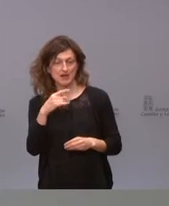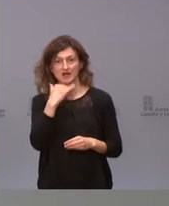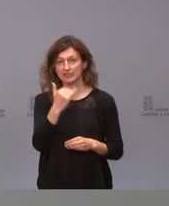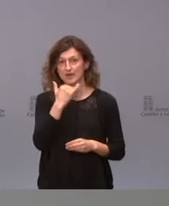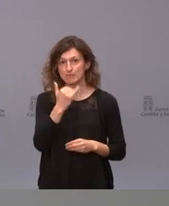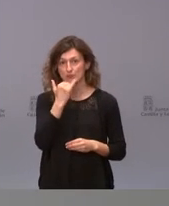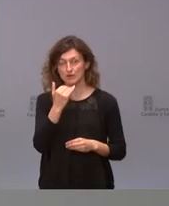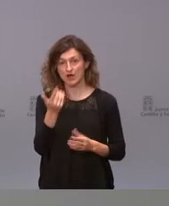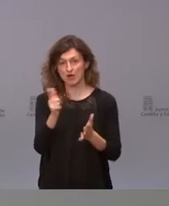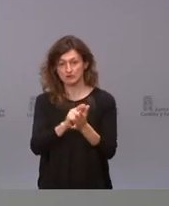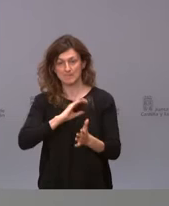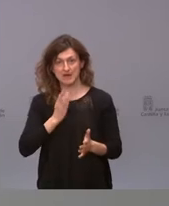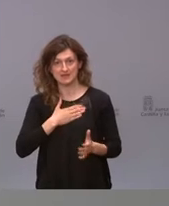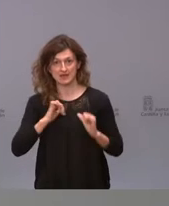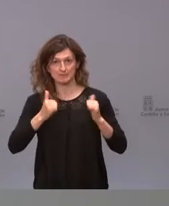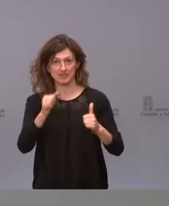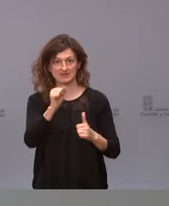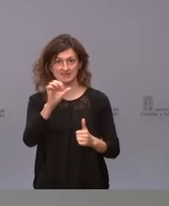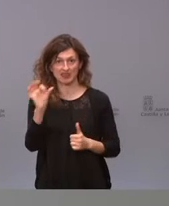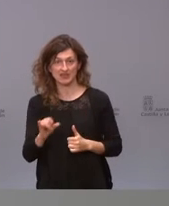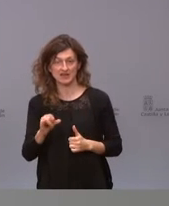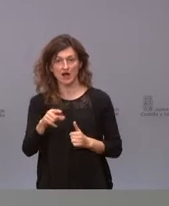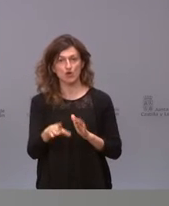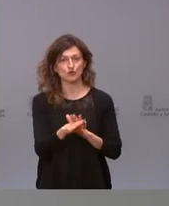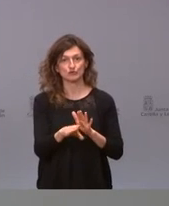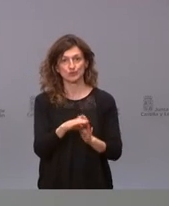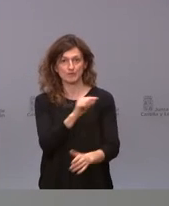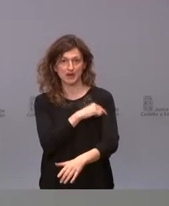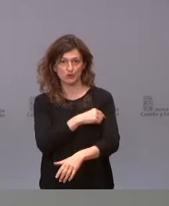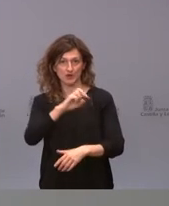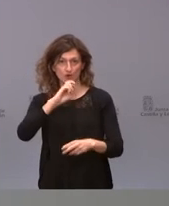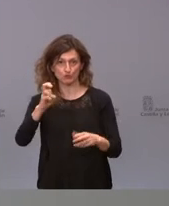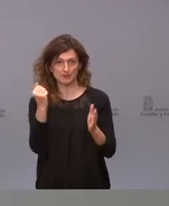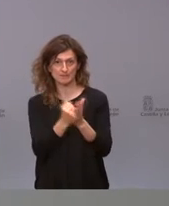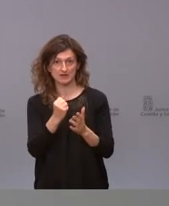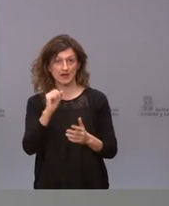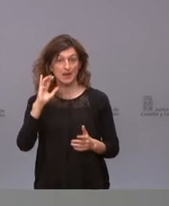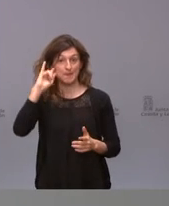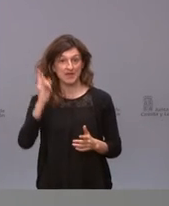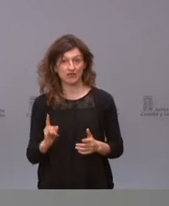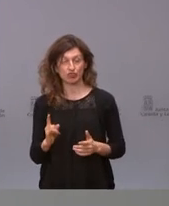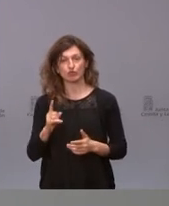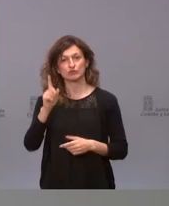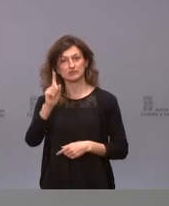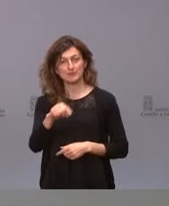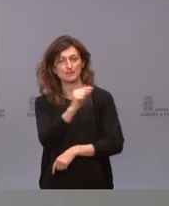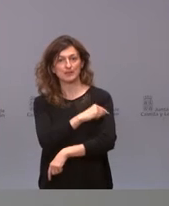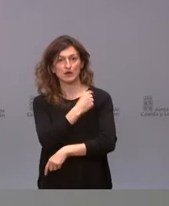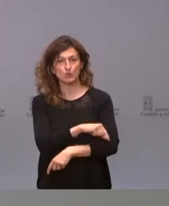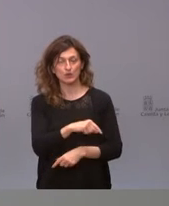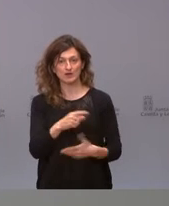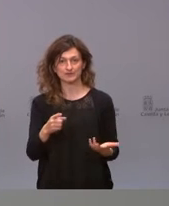reiniciarán mañana AstraZeneca y hoy continúan con el resto de las vacunas y el Bierzo tiene programada su vacuna con